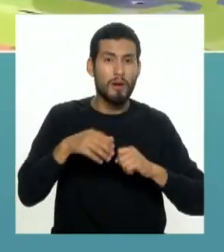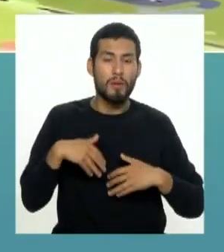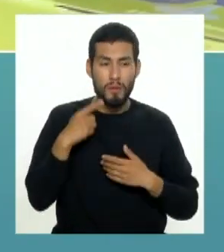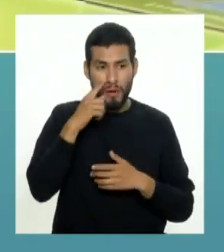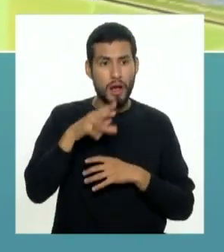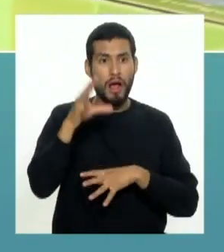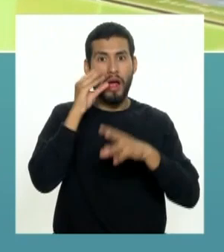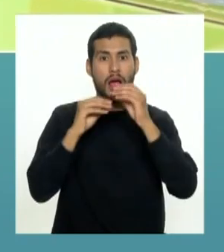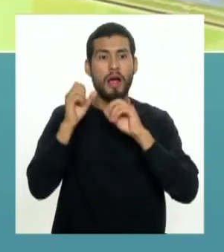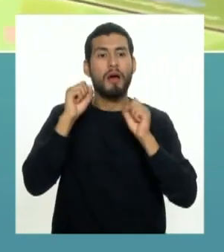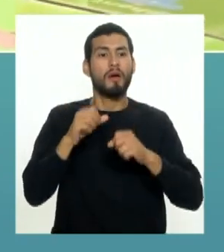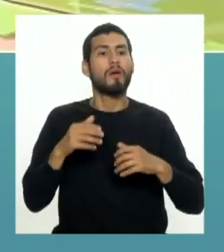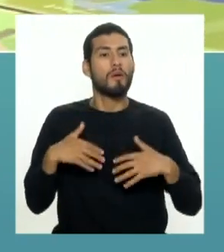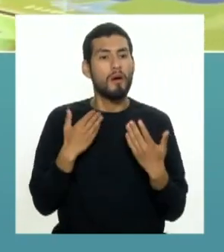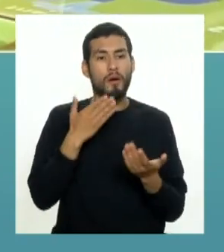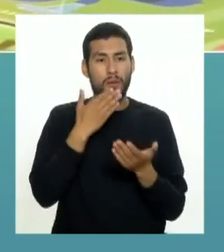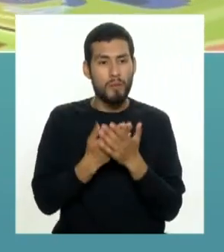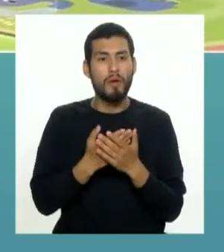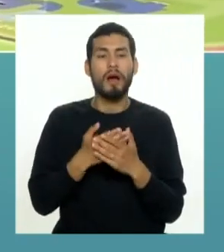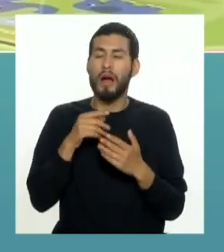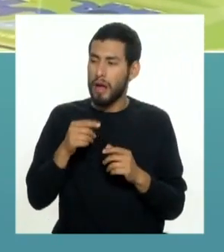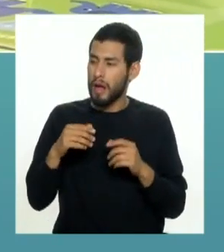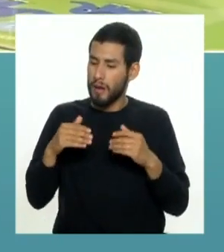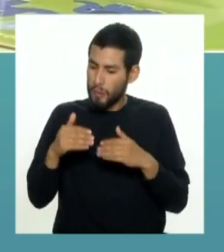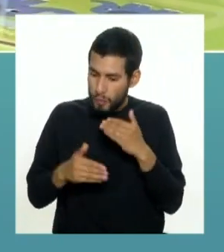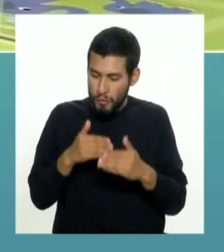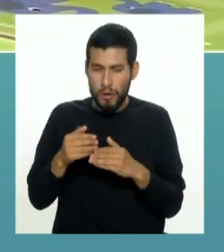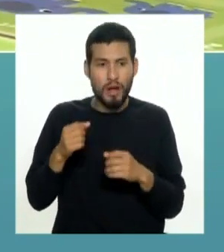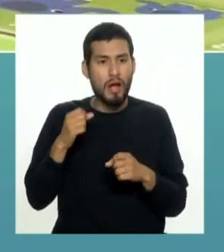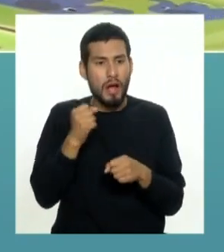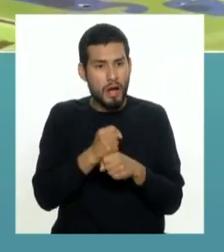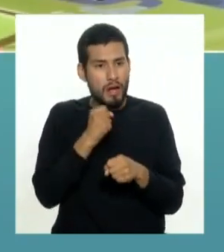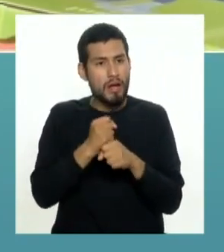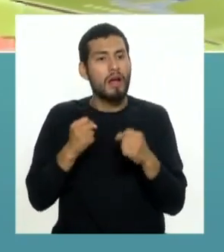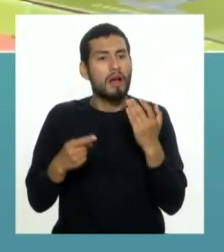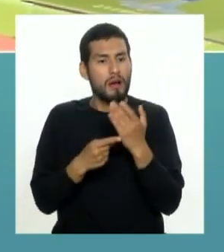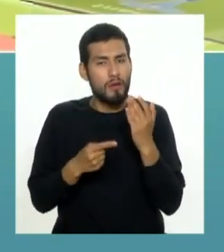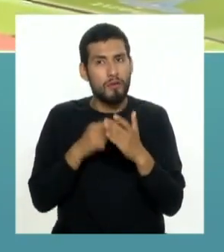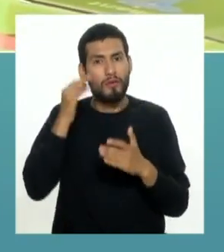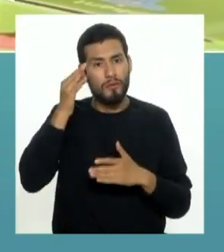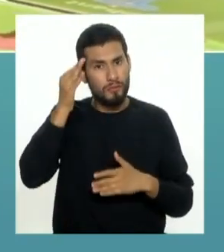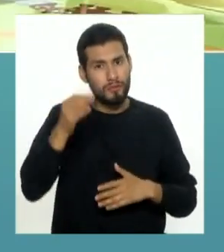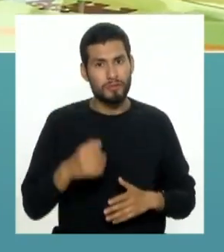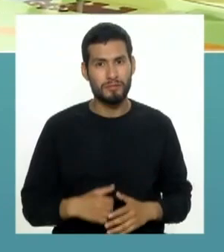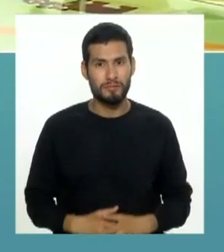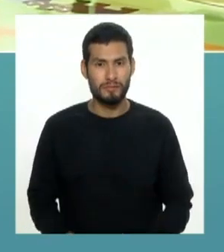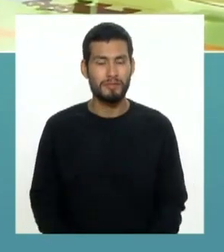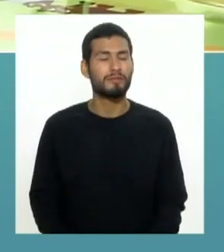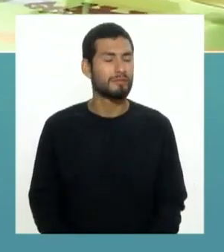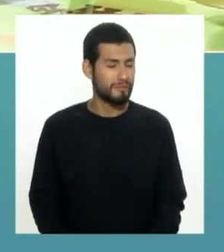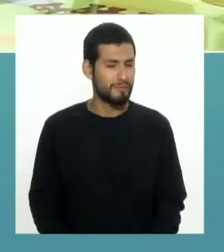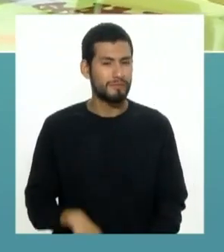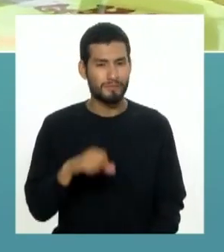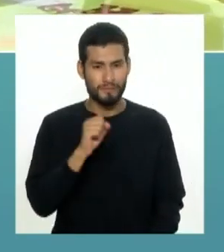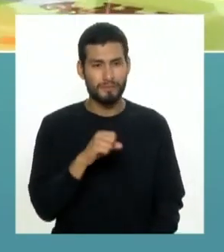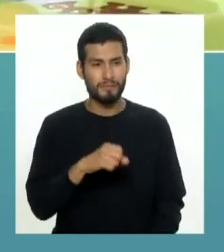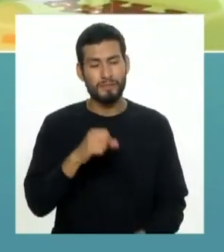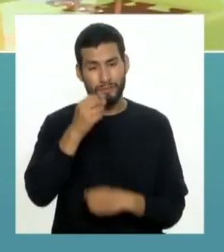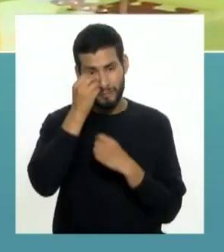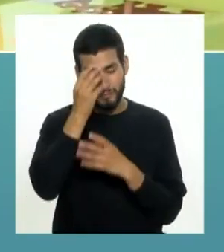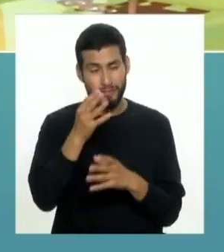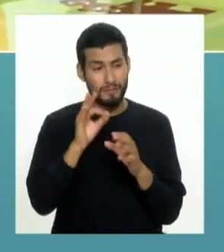aprendizaje para poder tener más recursos y poder manejar la tecnología del futuro. Por supuesto, información